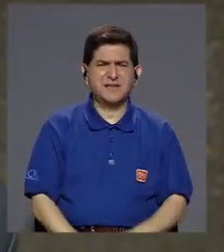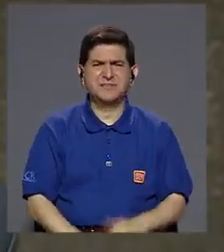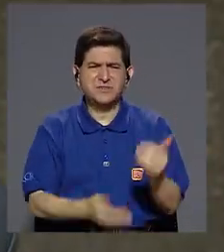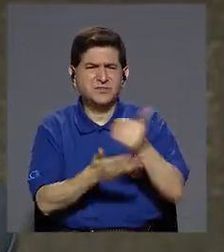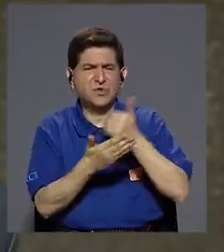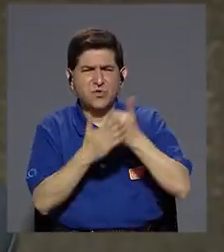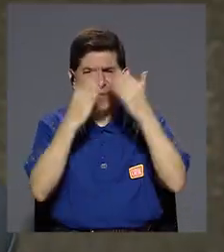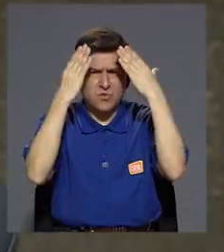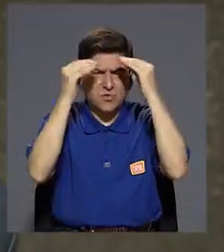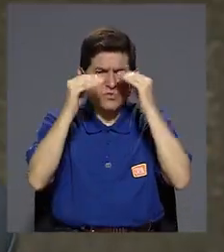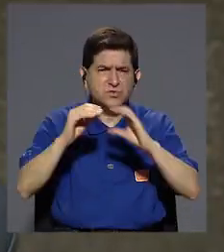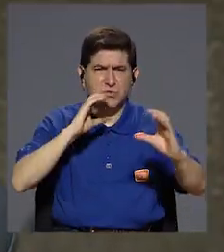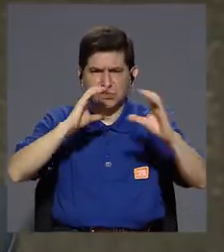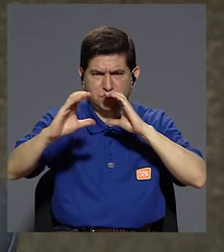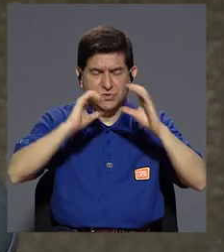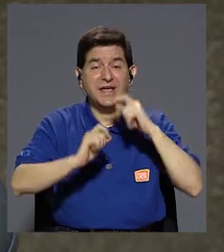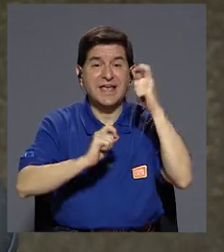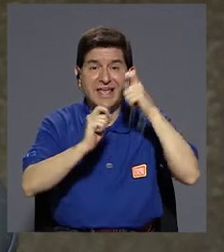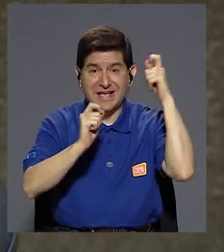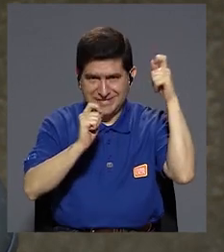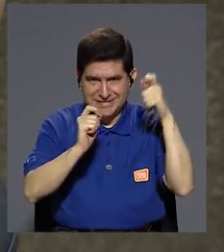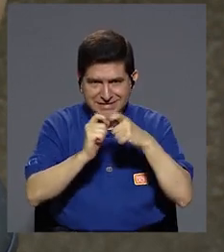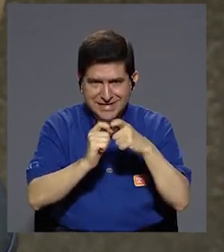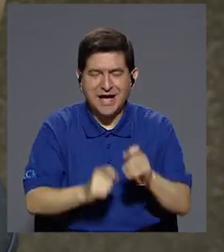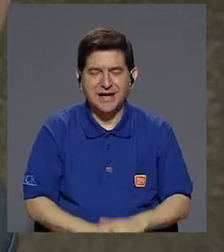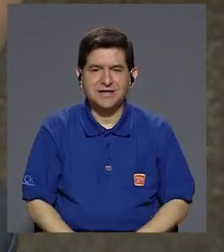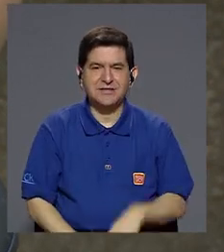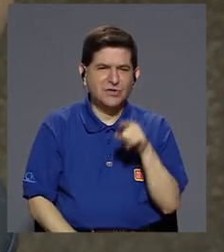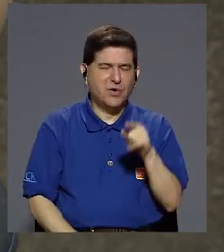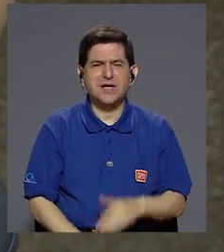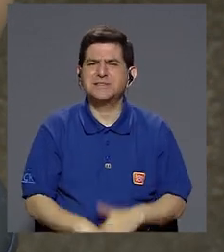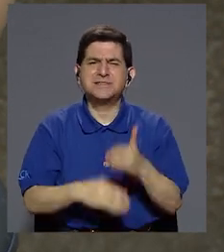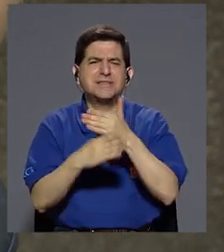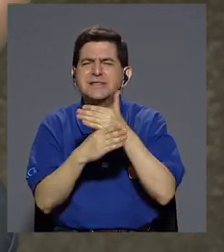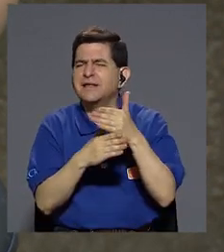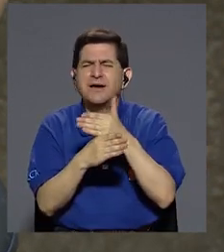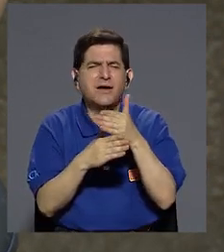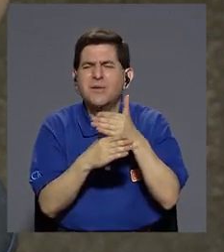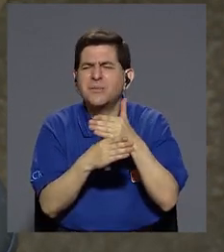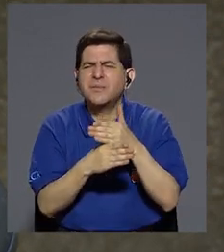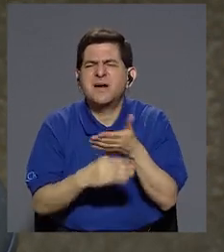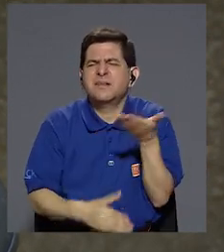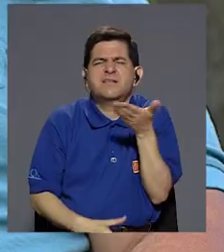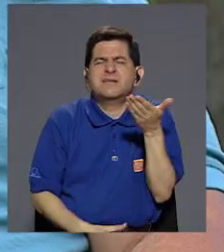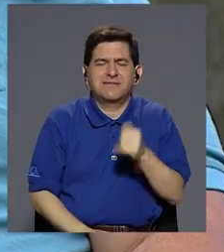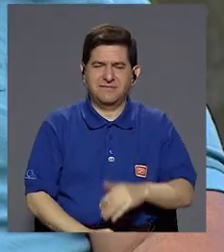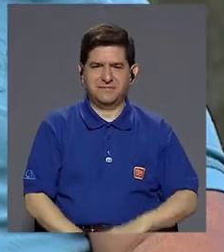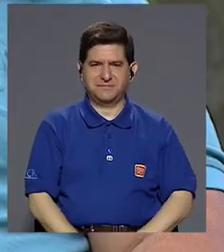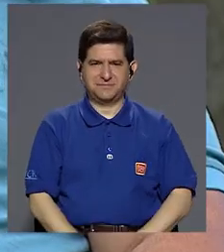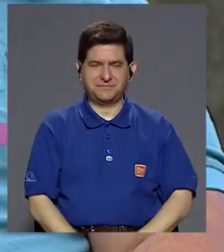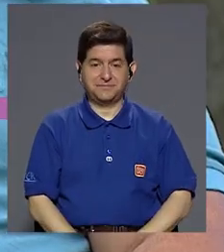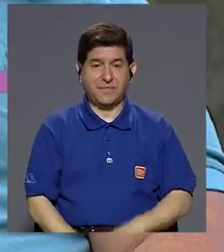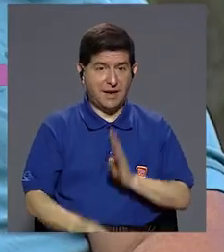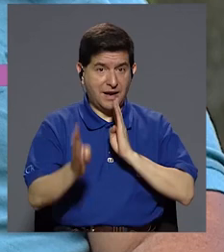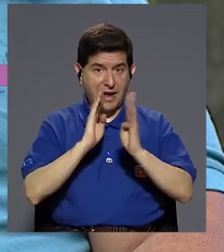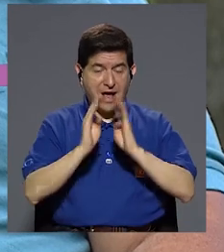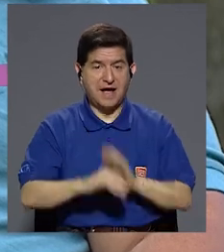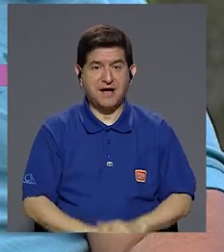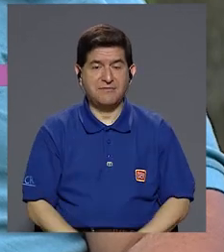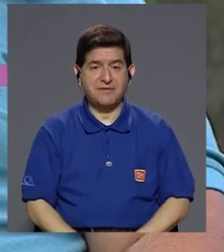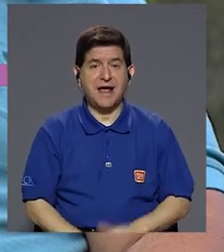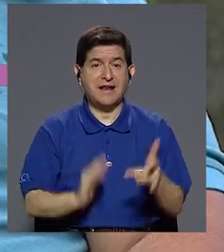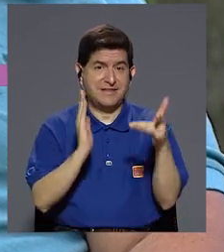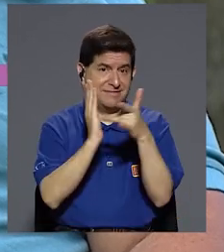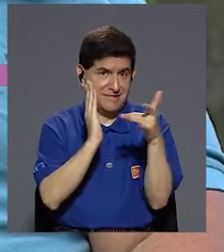recursos de información y comunicación y específicamente el sharing thing, ¿qué significa? Bueno, cuando hablamos de